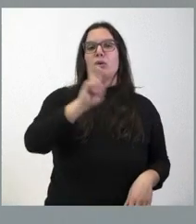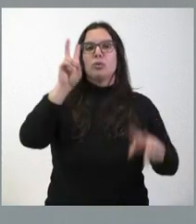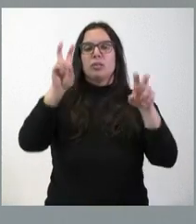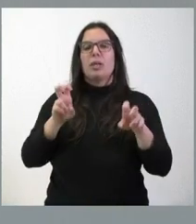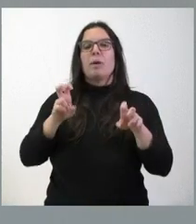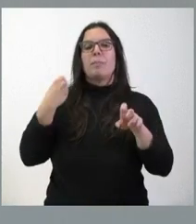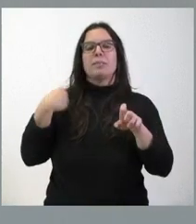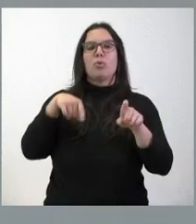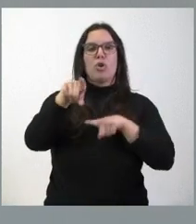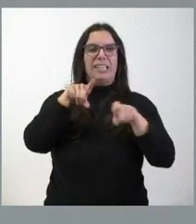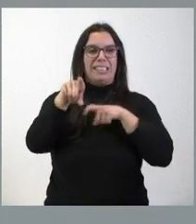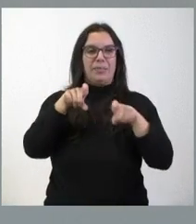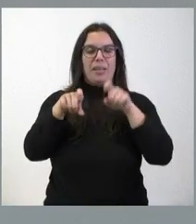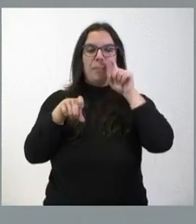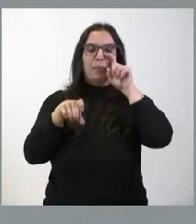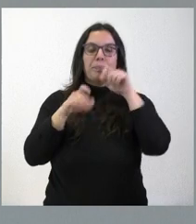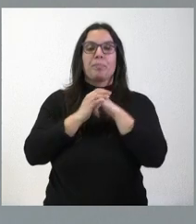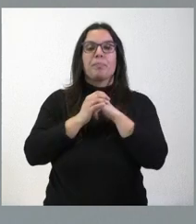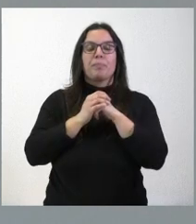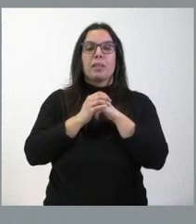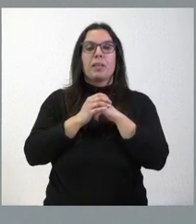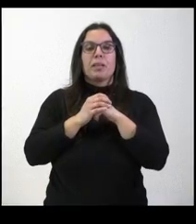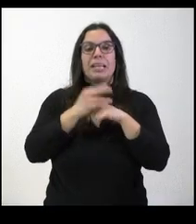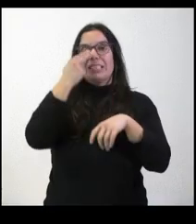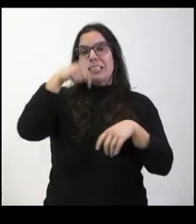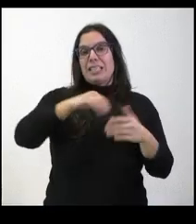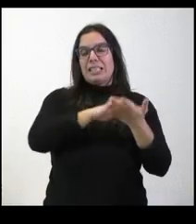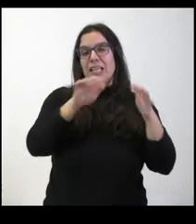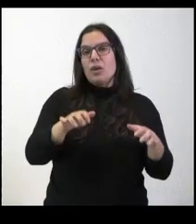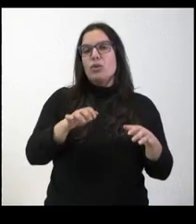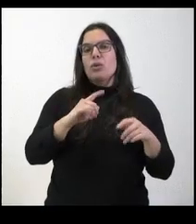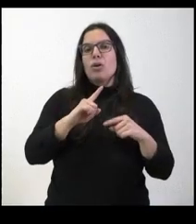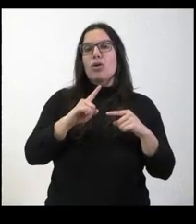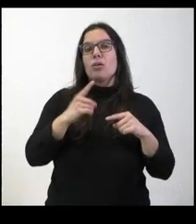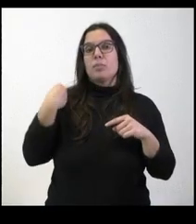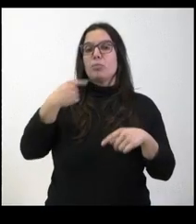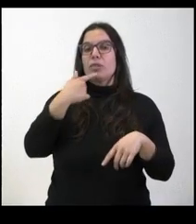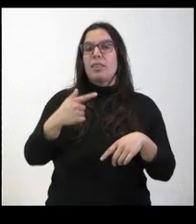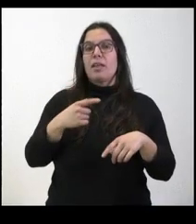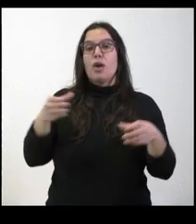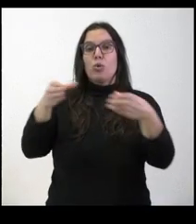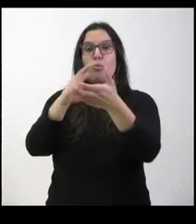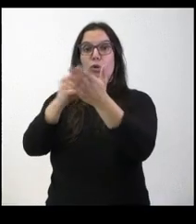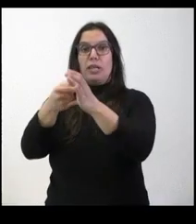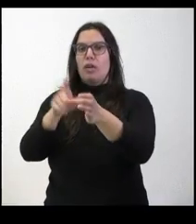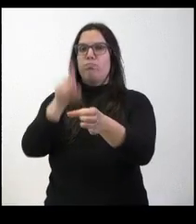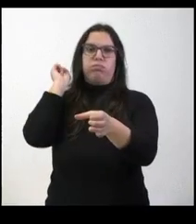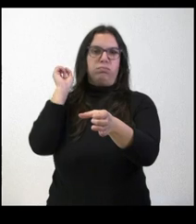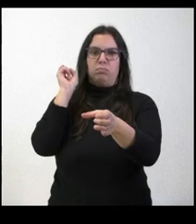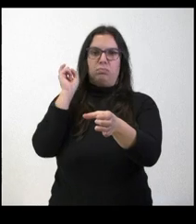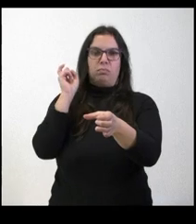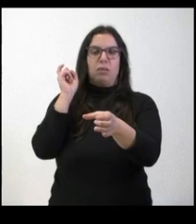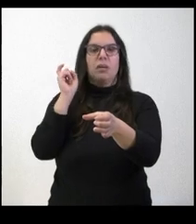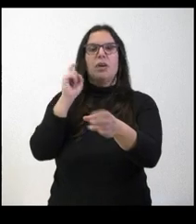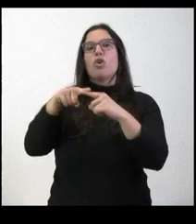EBAU y quería saber las consecuencias que puede tener para los intereses de Castilla y León el anuncio de abandonar este grupo técnico a nivel nacional y si